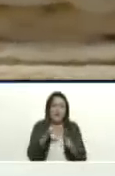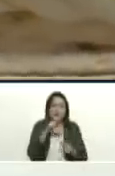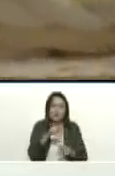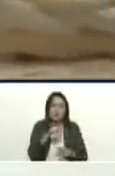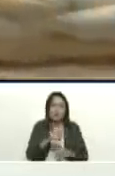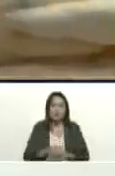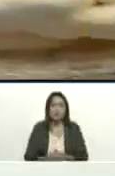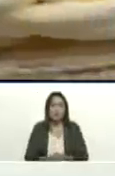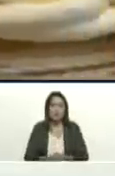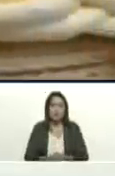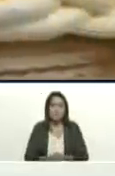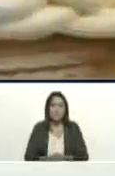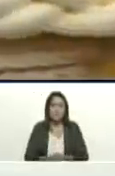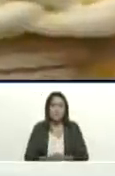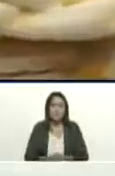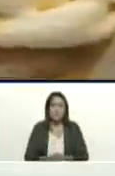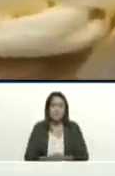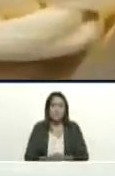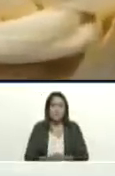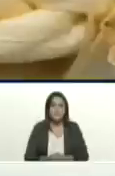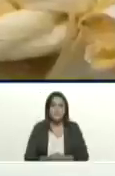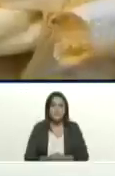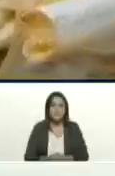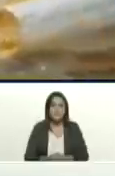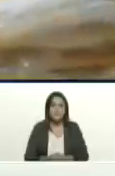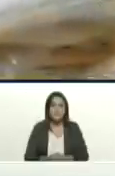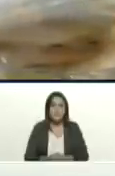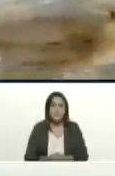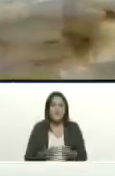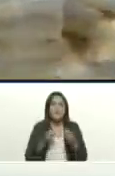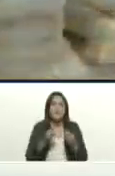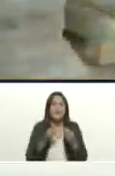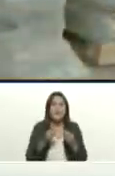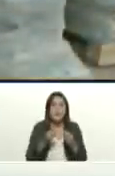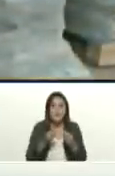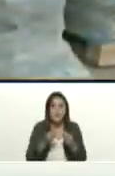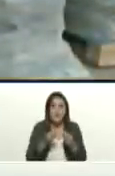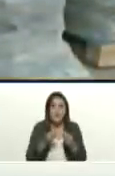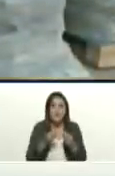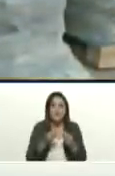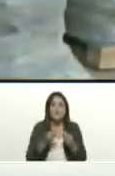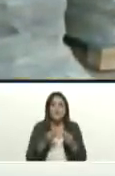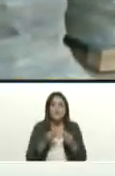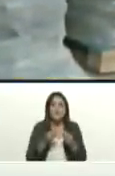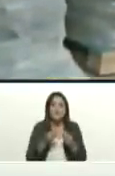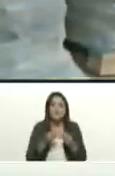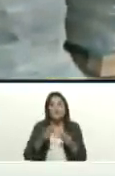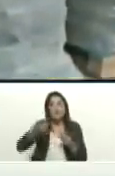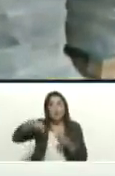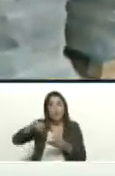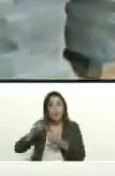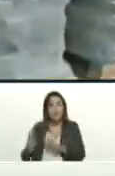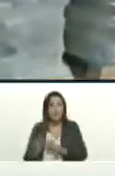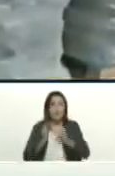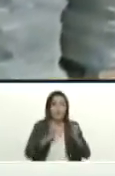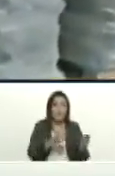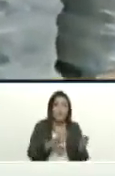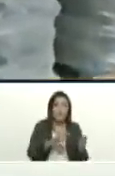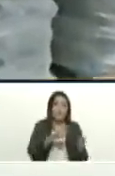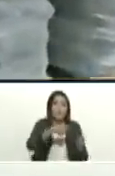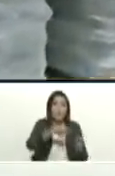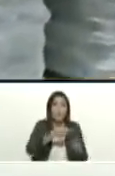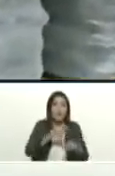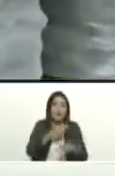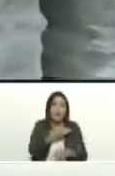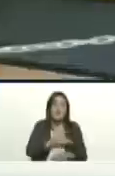entran perfectamente para que pasen a trabajar en la gran misión barrio nuevo